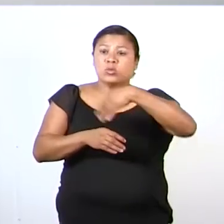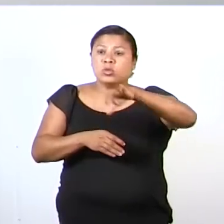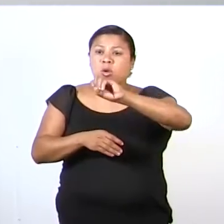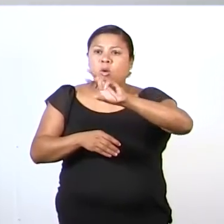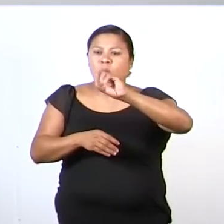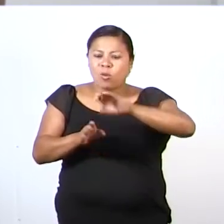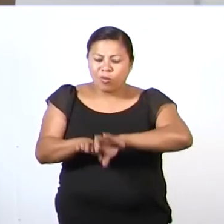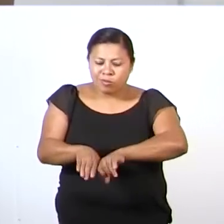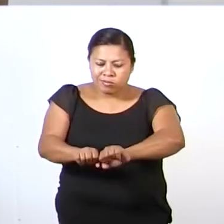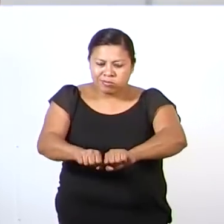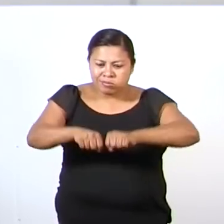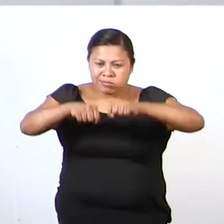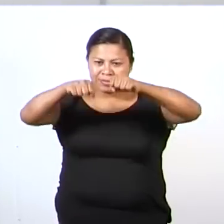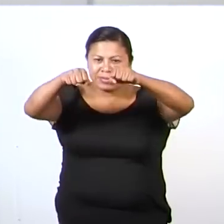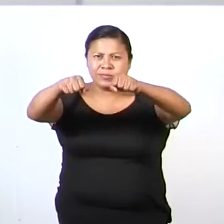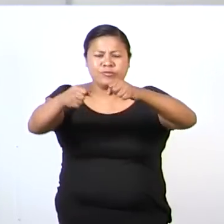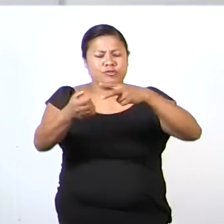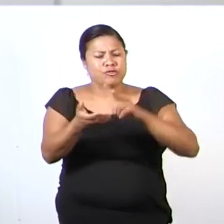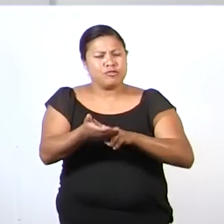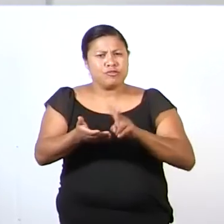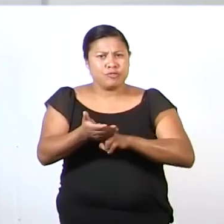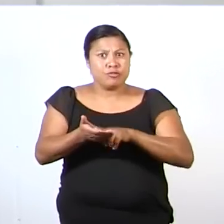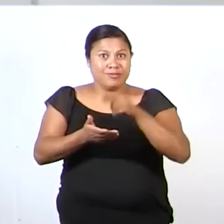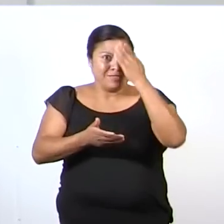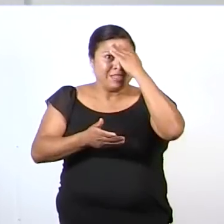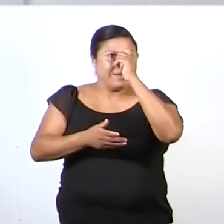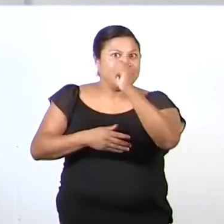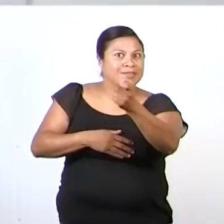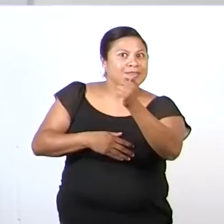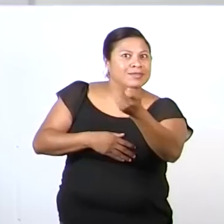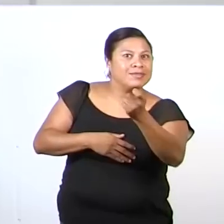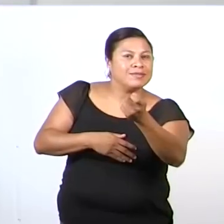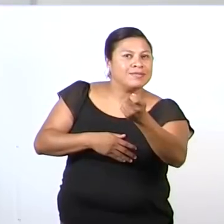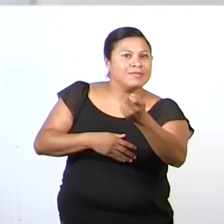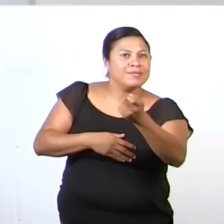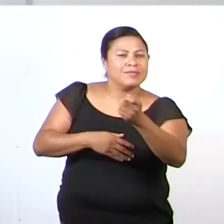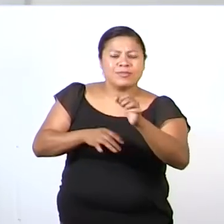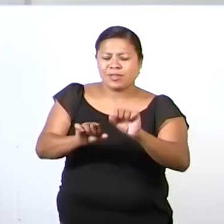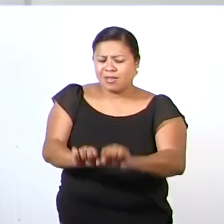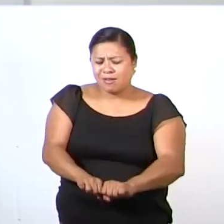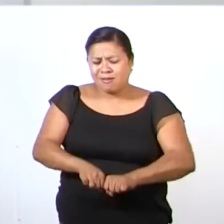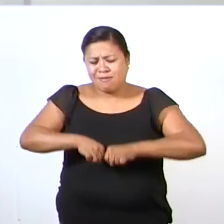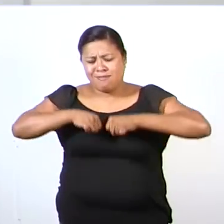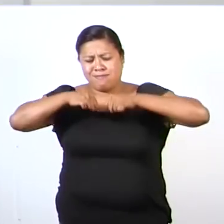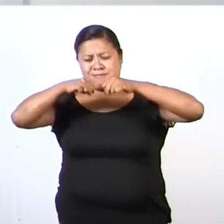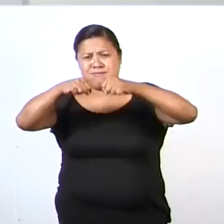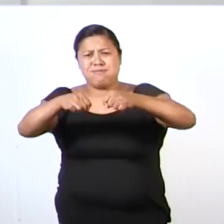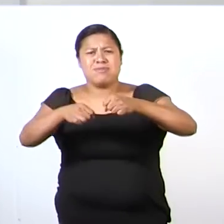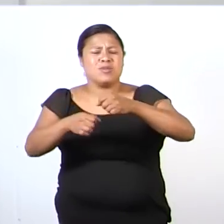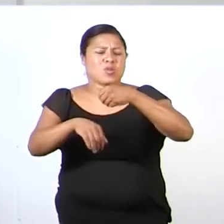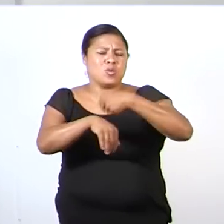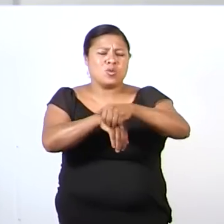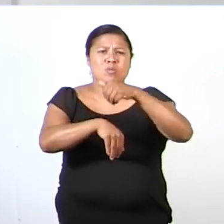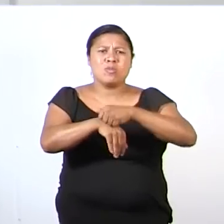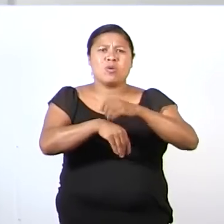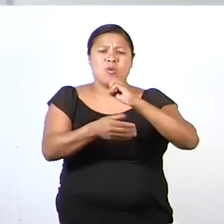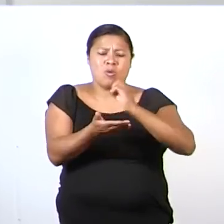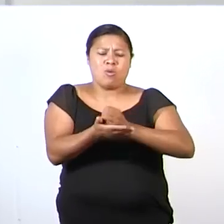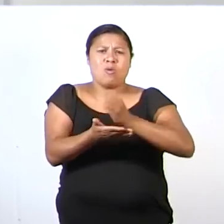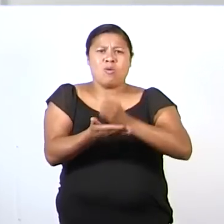un tesoro extraordinario. ¿Sabes cuál era? Era un baúl lleno de números de oro.